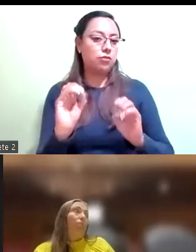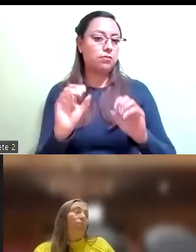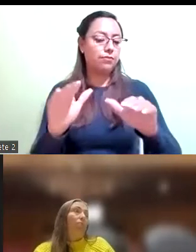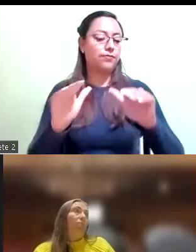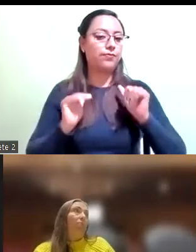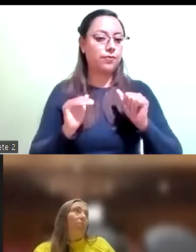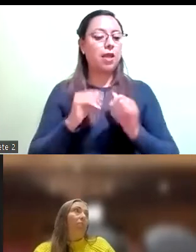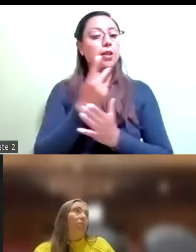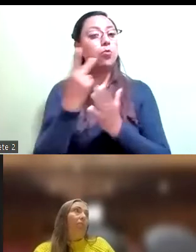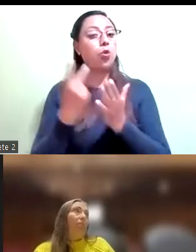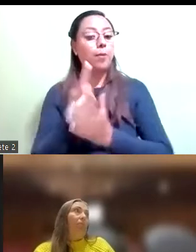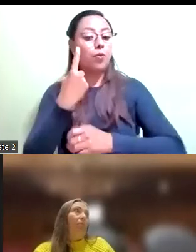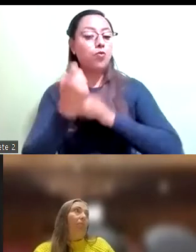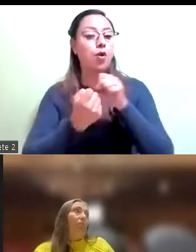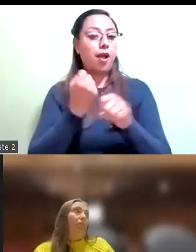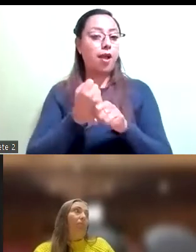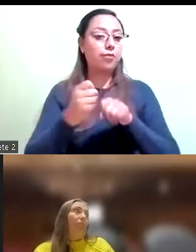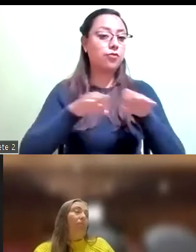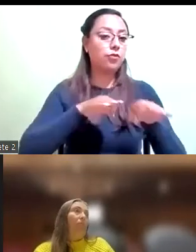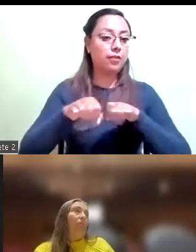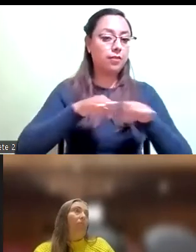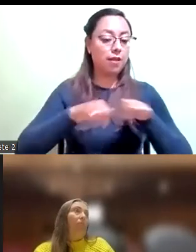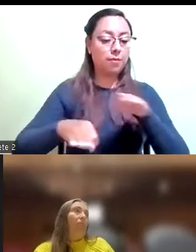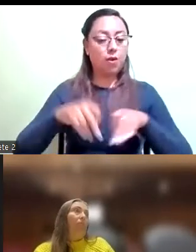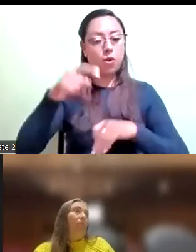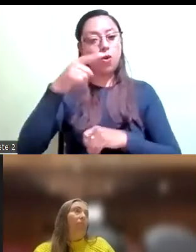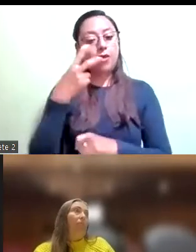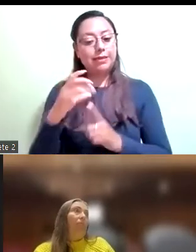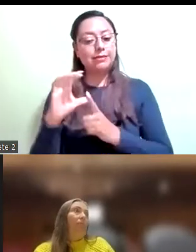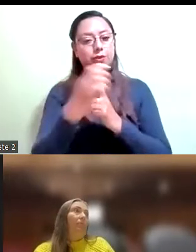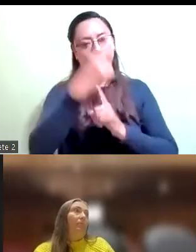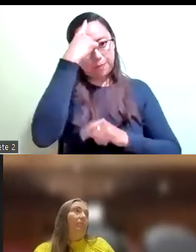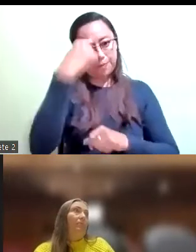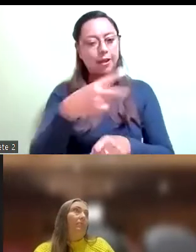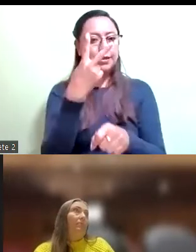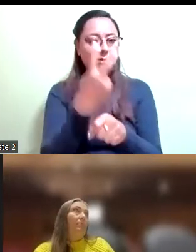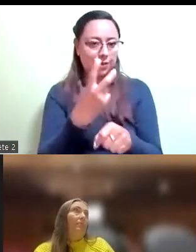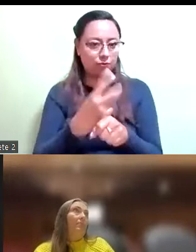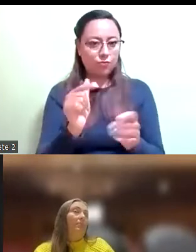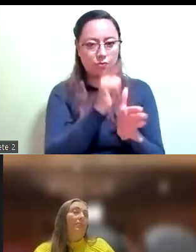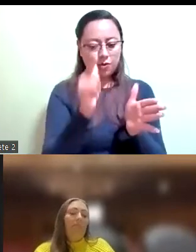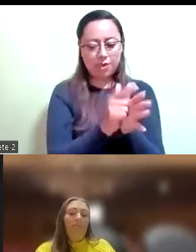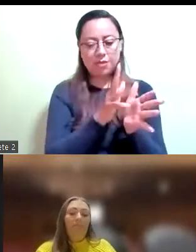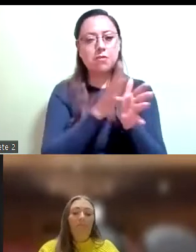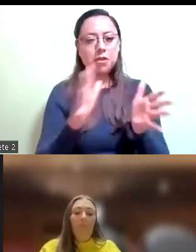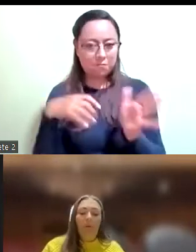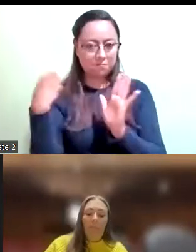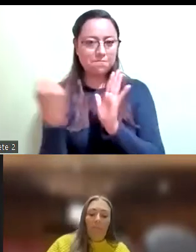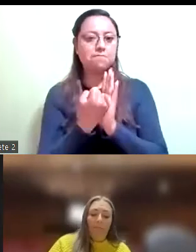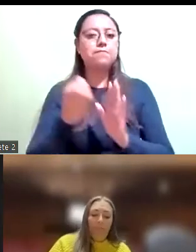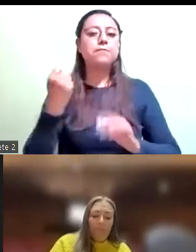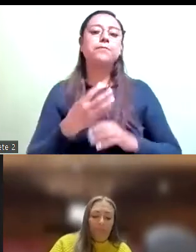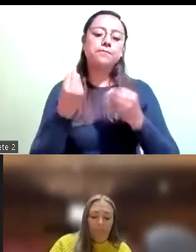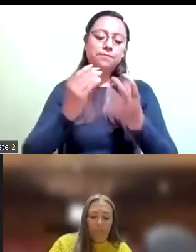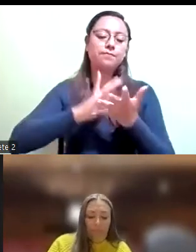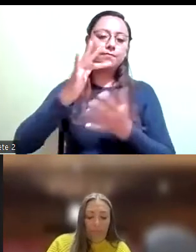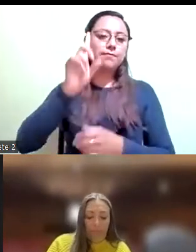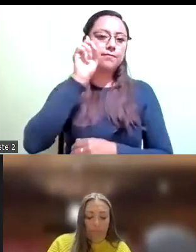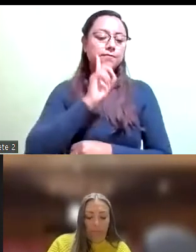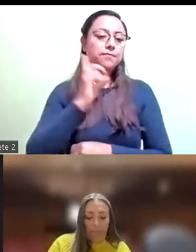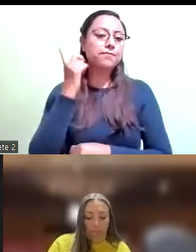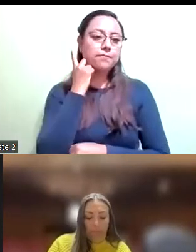anual de trabajo de esta comisión para el segundo año legislativo queda aprobado muchas gracias diputada secretaria